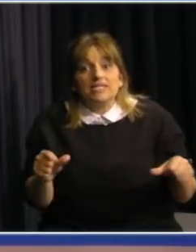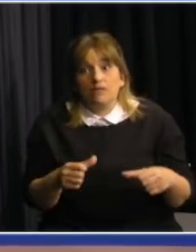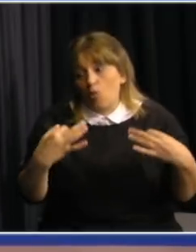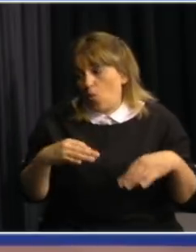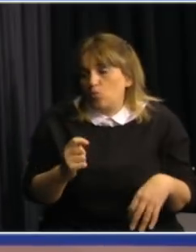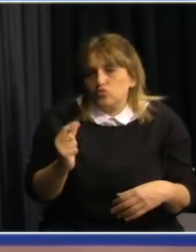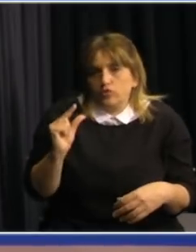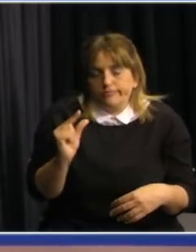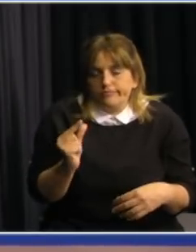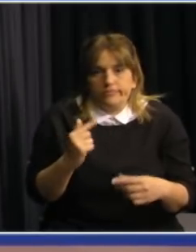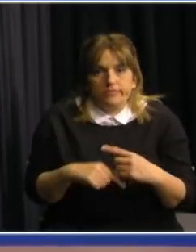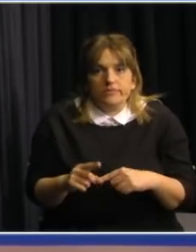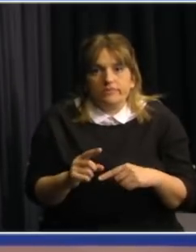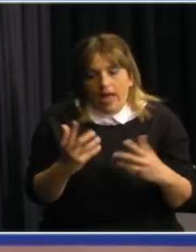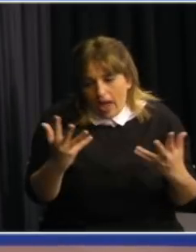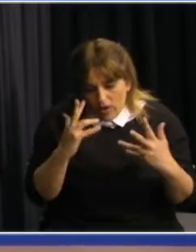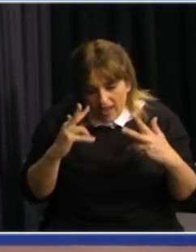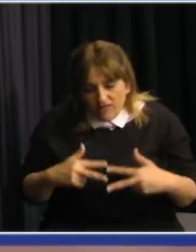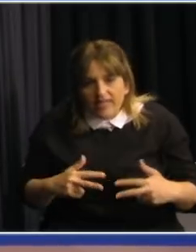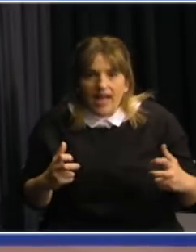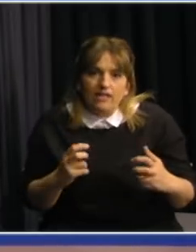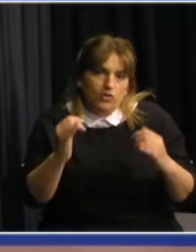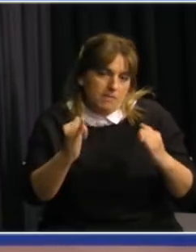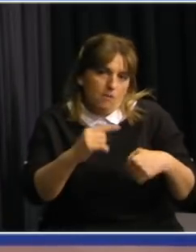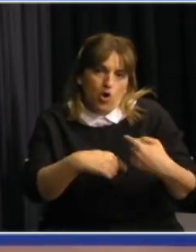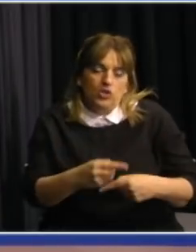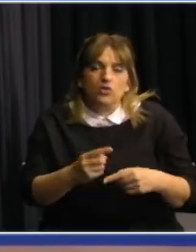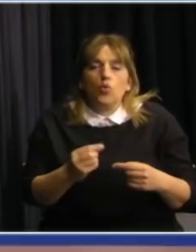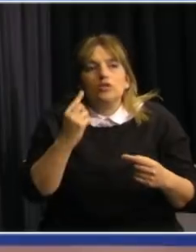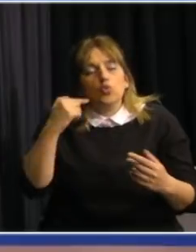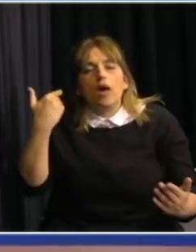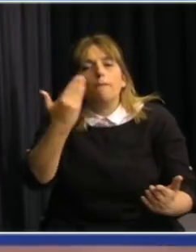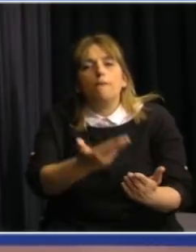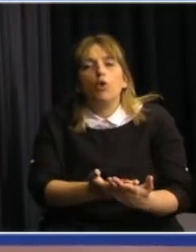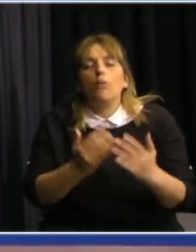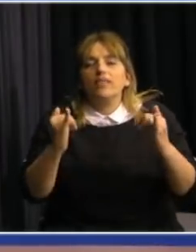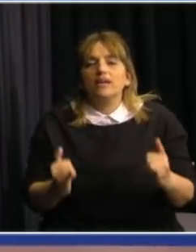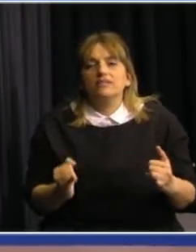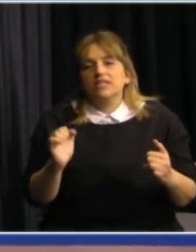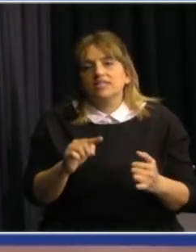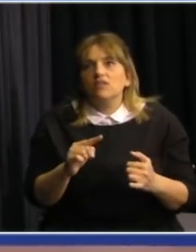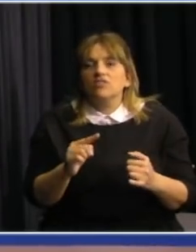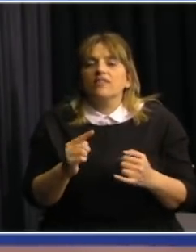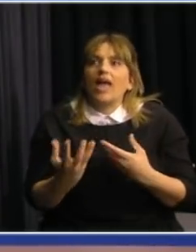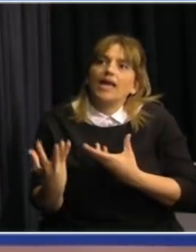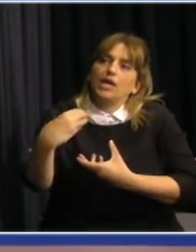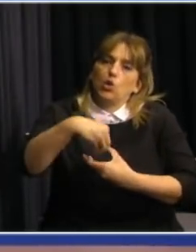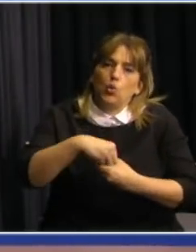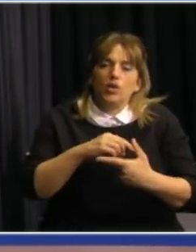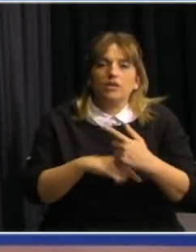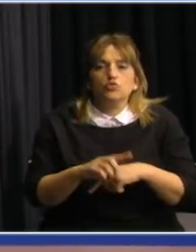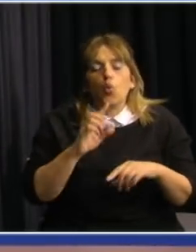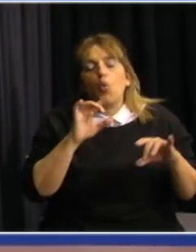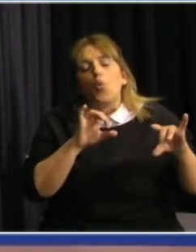y está en etapa de estudio e instrumentación una propuesta de incluir a la epidemiología